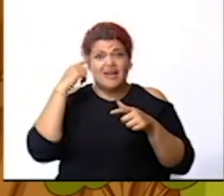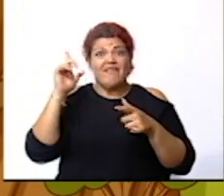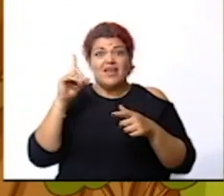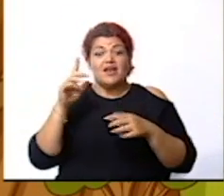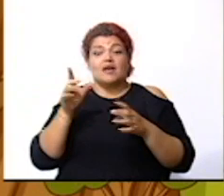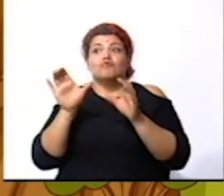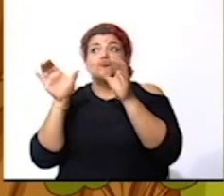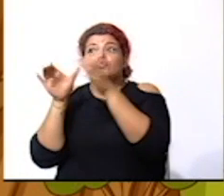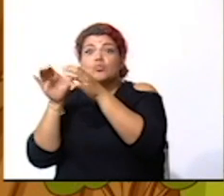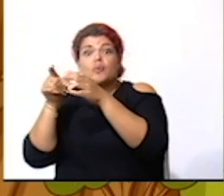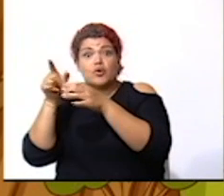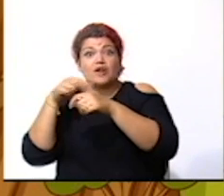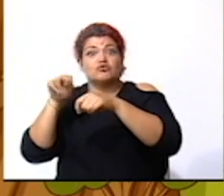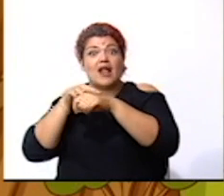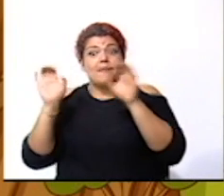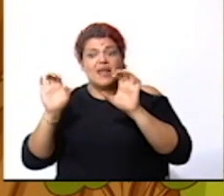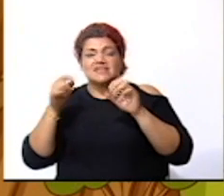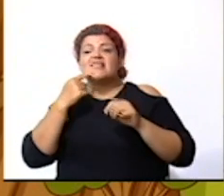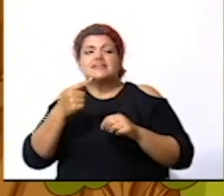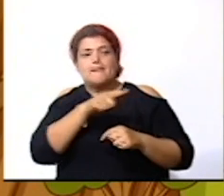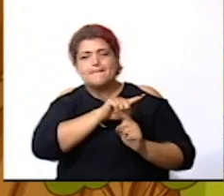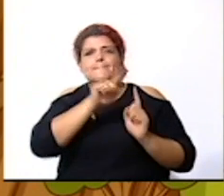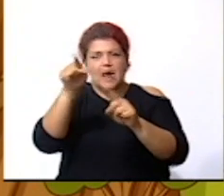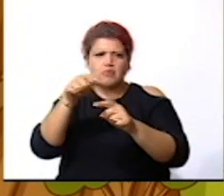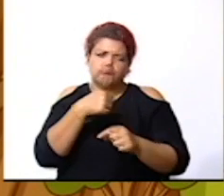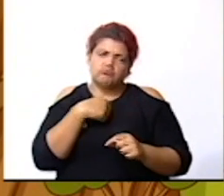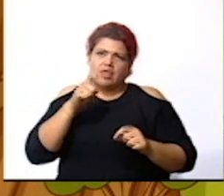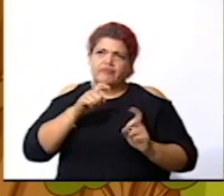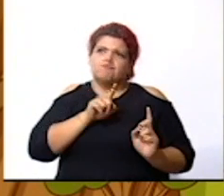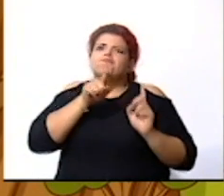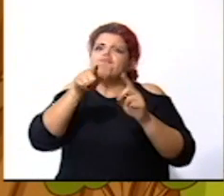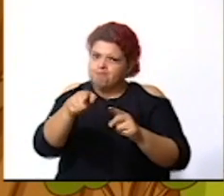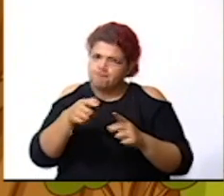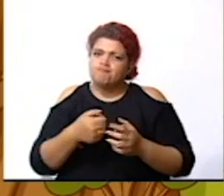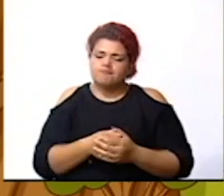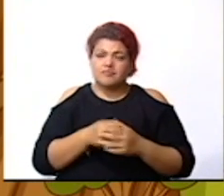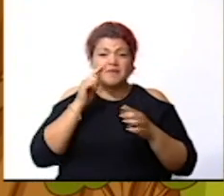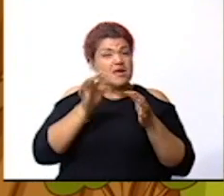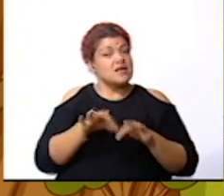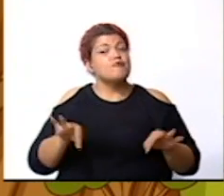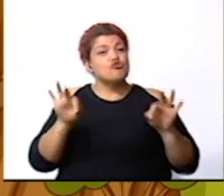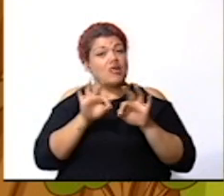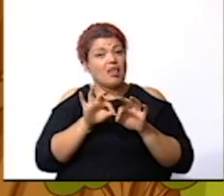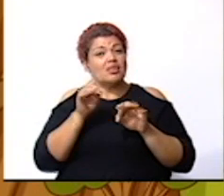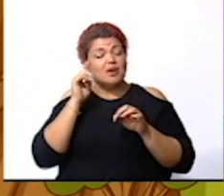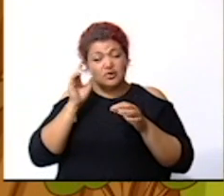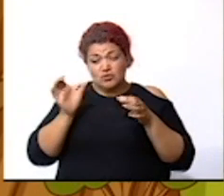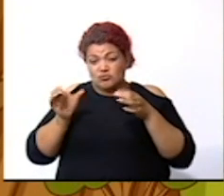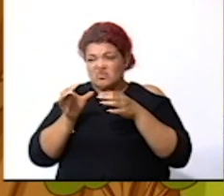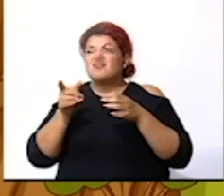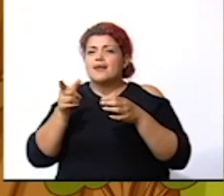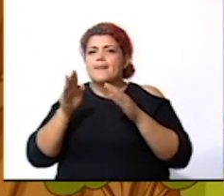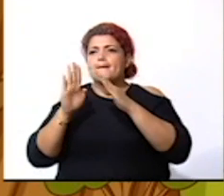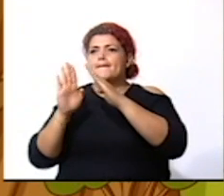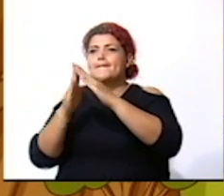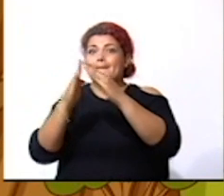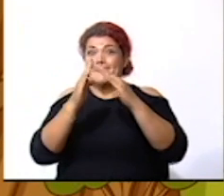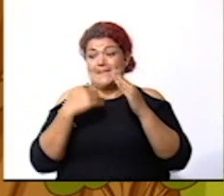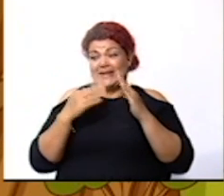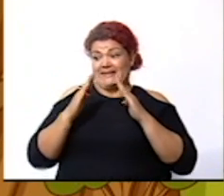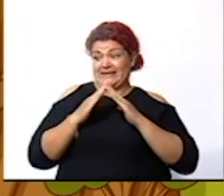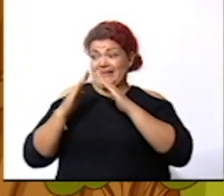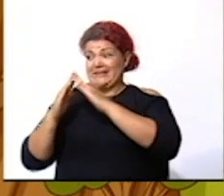nacional de emergencias así lo establezca algo importante la organización entre vecinos es